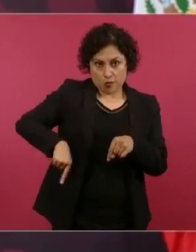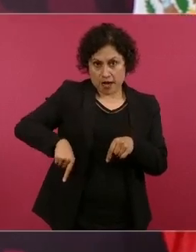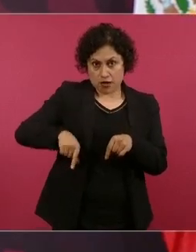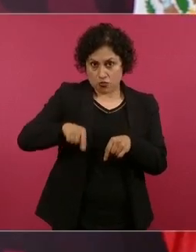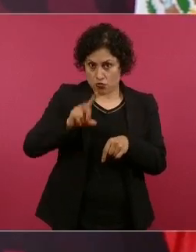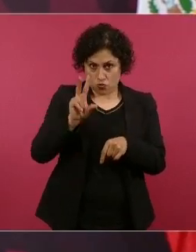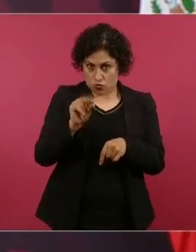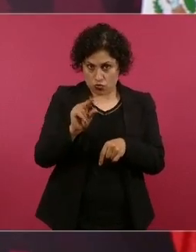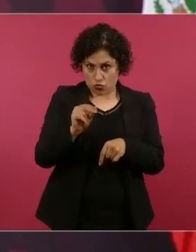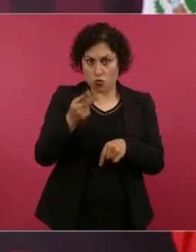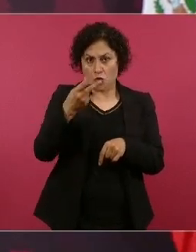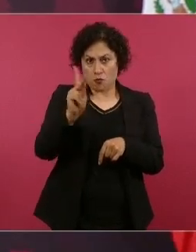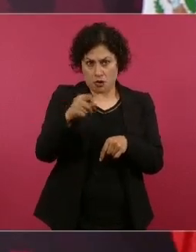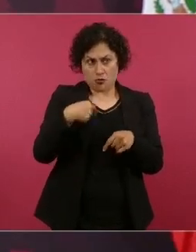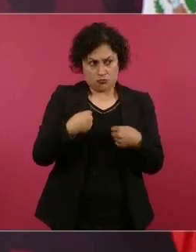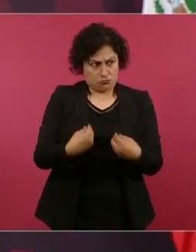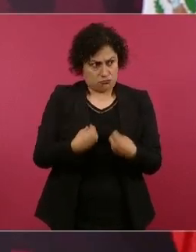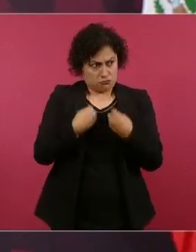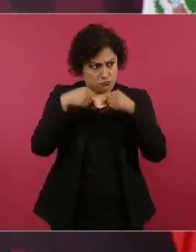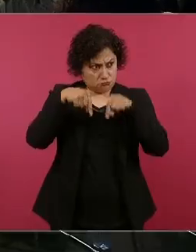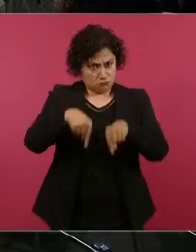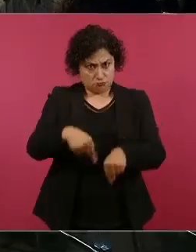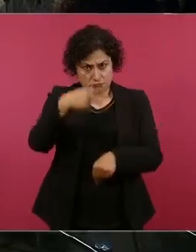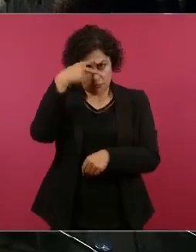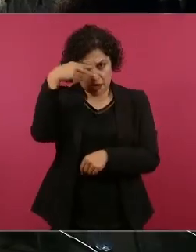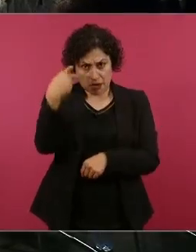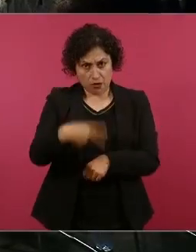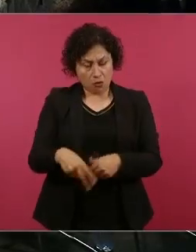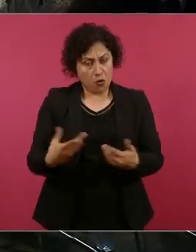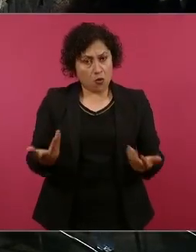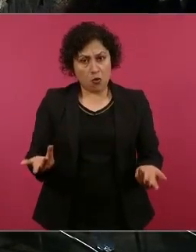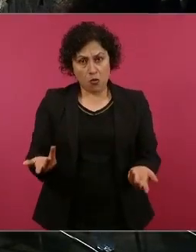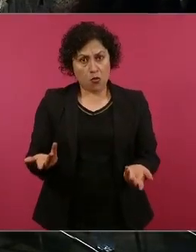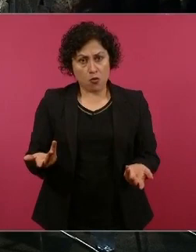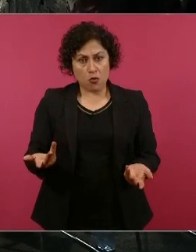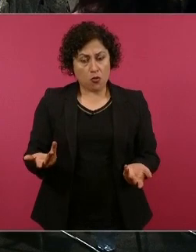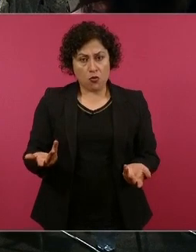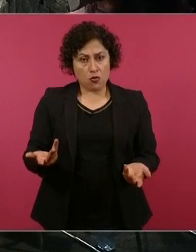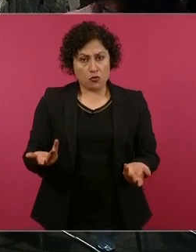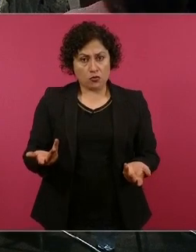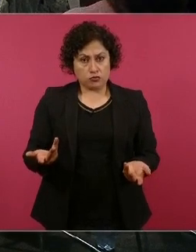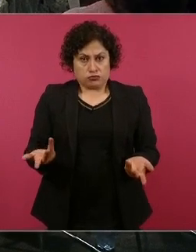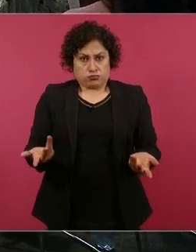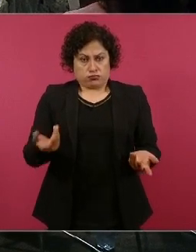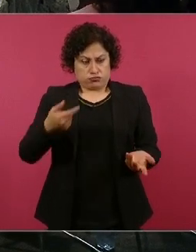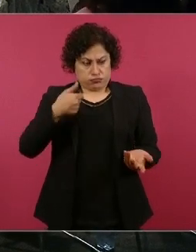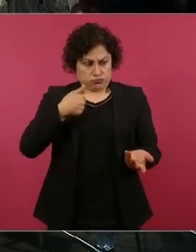igual como se va a quedar cualquier otro mexicano,